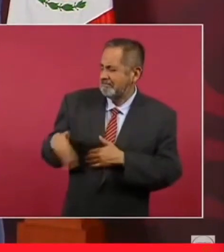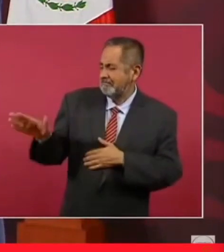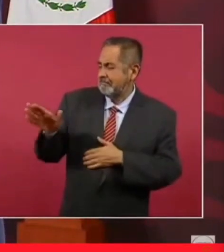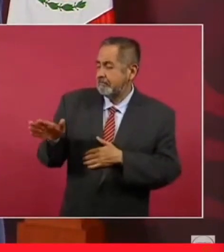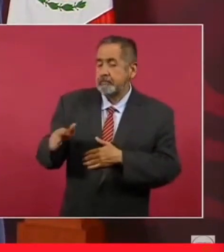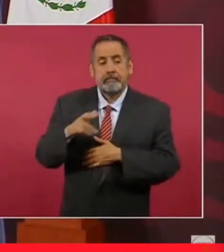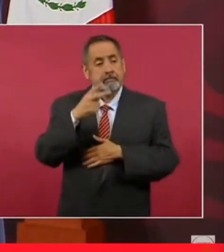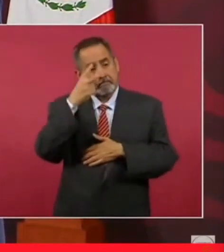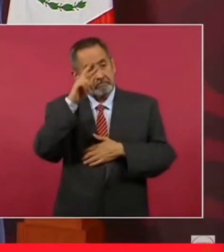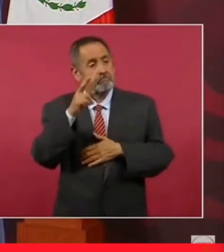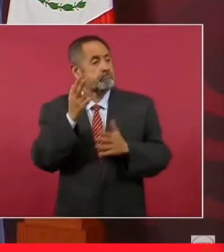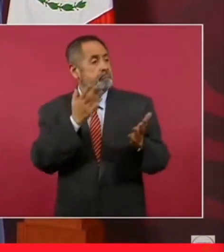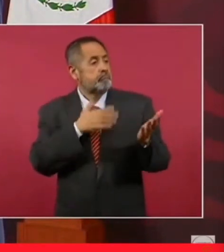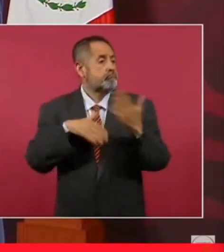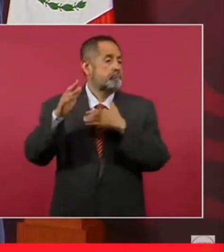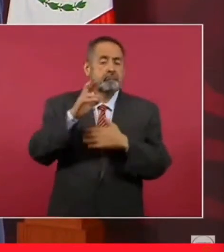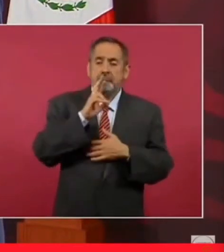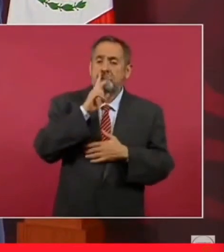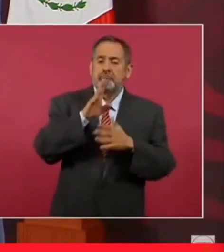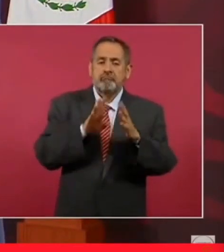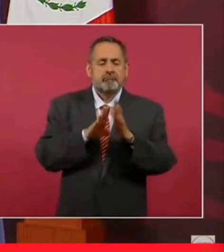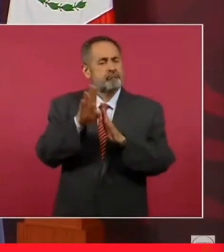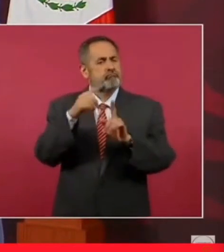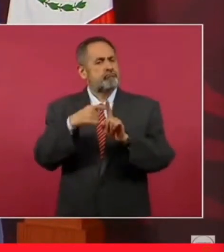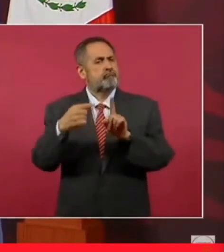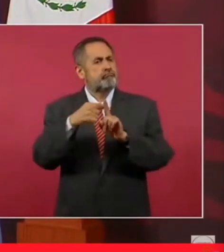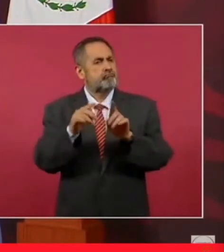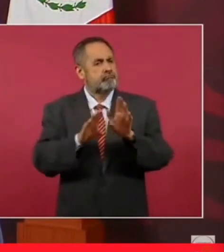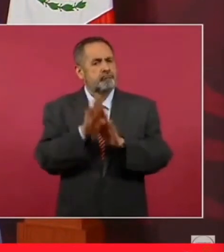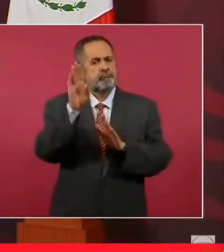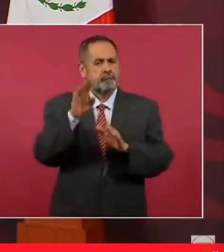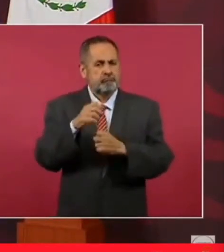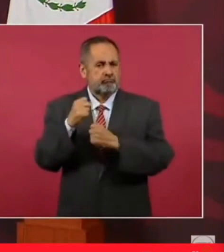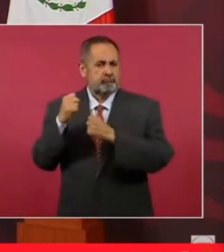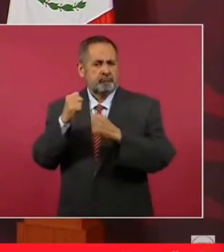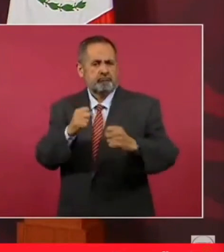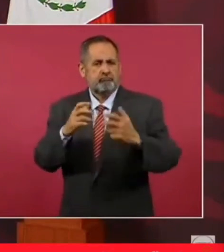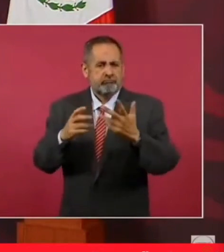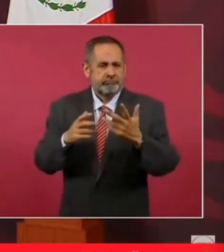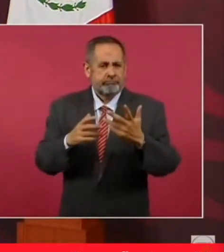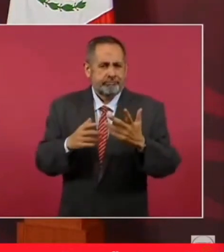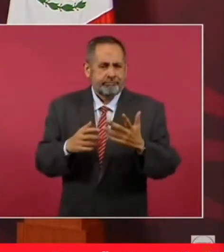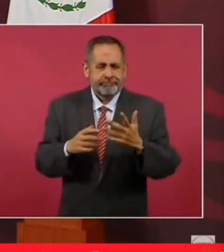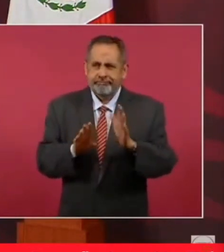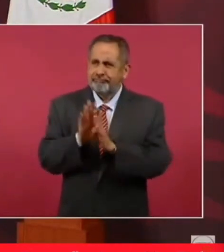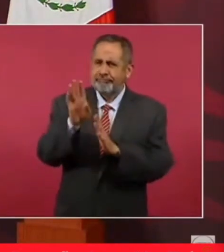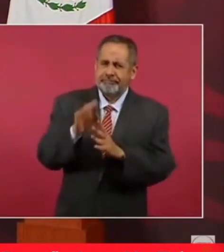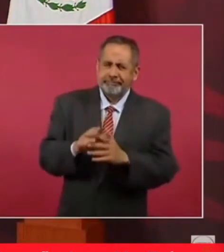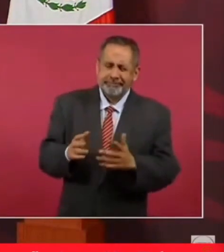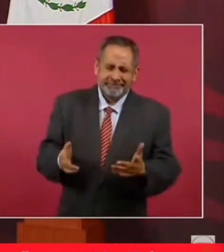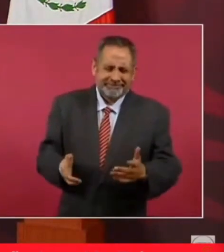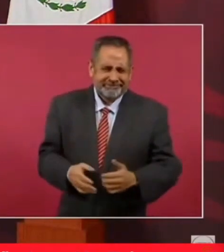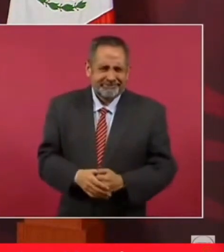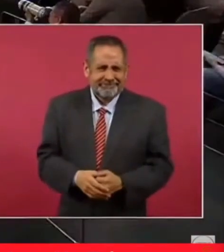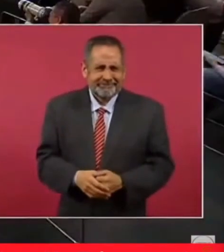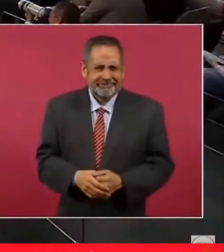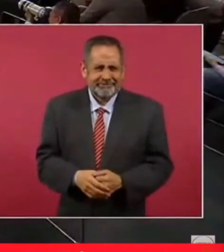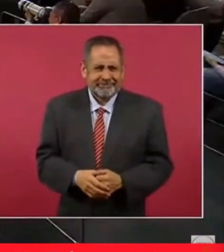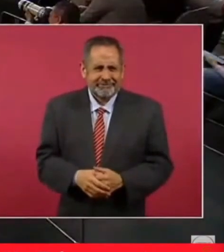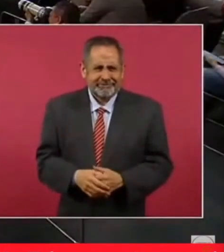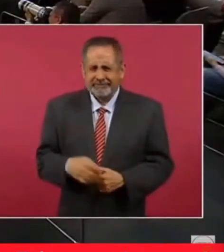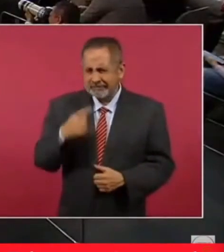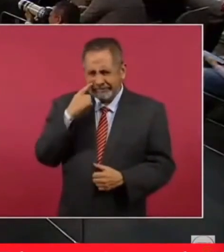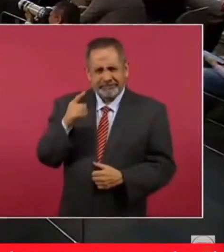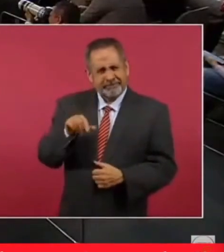un país de desarrollo medio y potencia emergente. A ver, pon